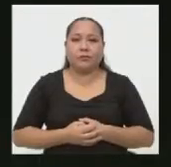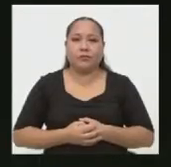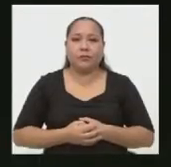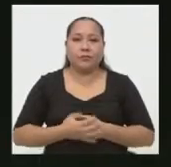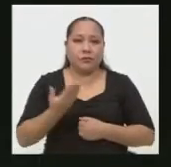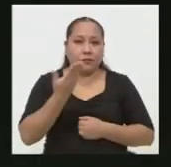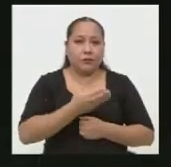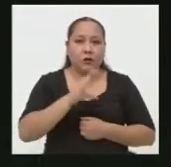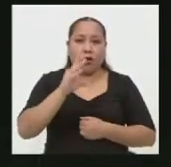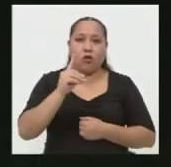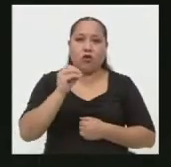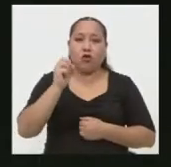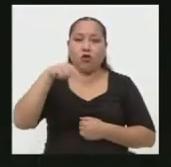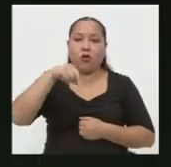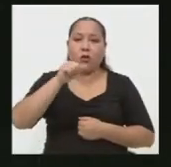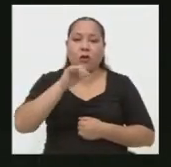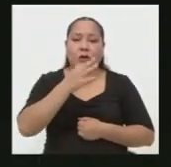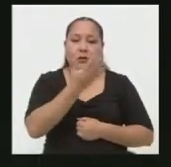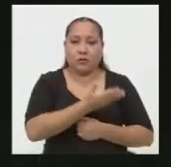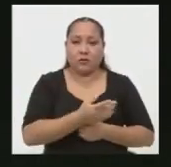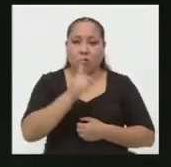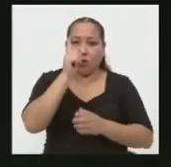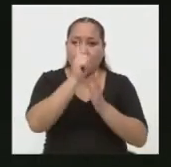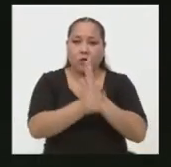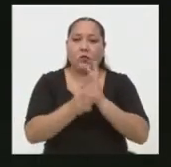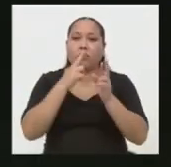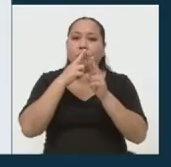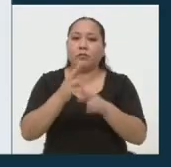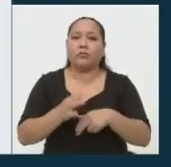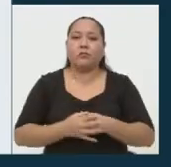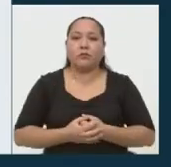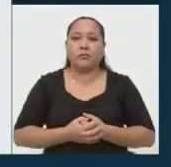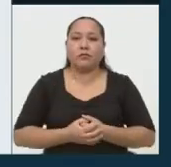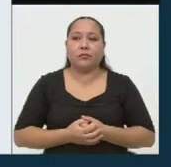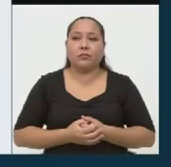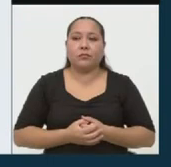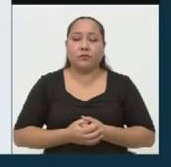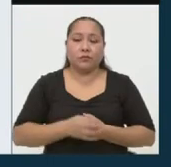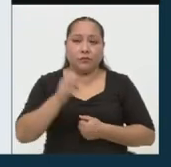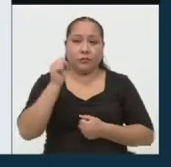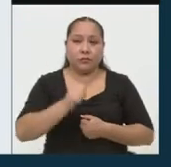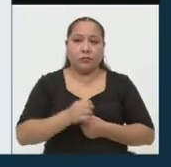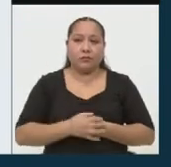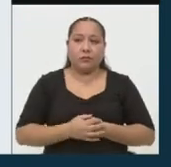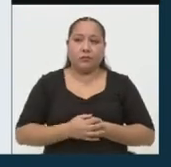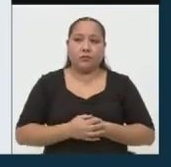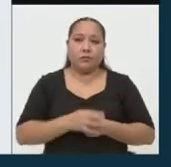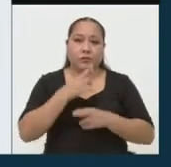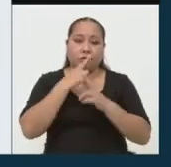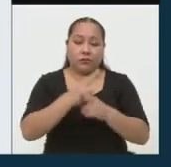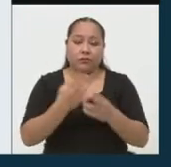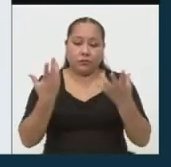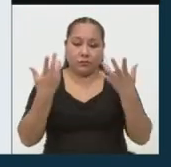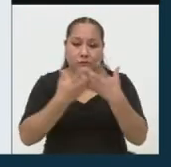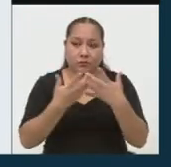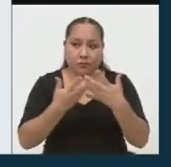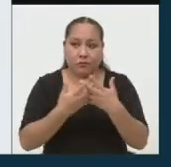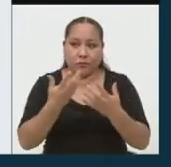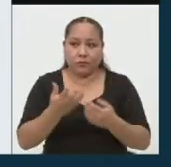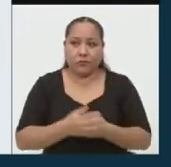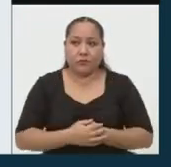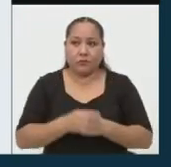Candidato Adonay Guerrero Cáceres tiene usted un minuto para responder. Sí, la respuesta tiene que ver con